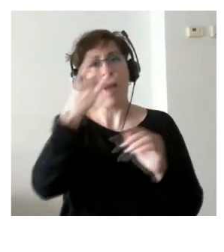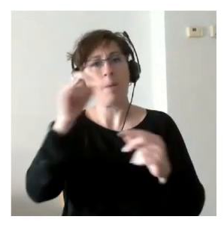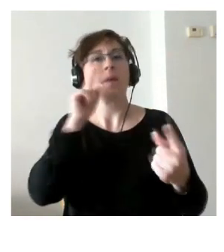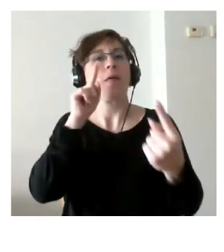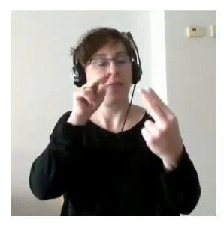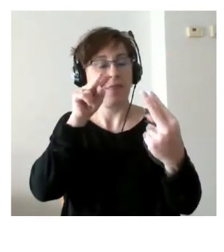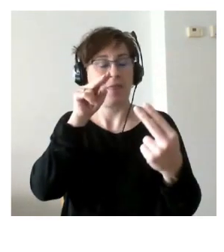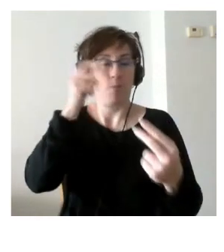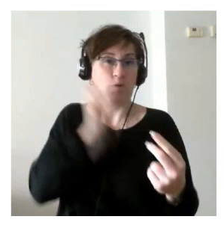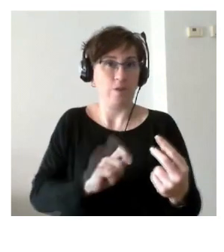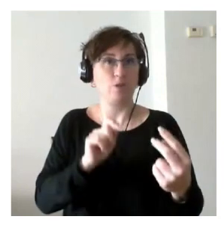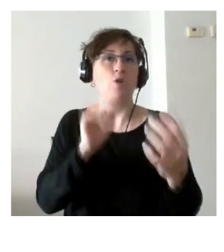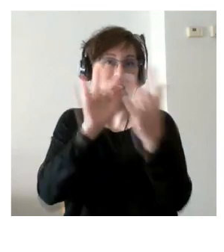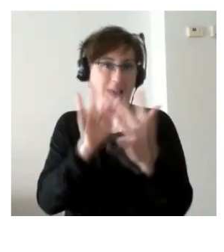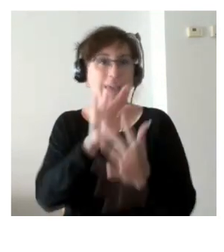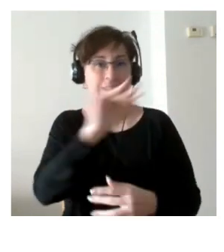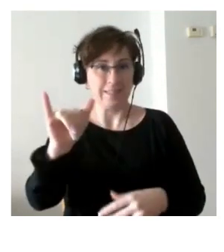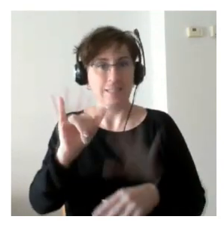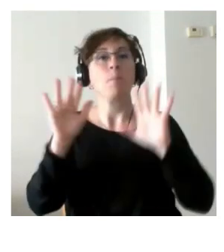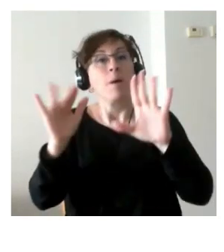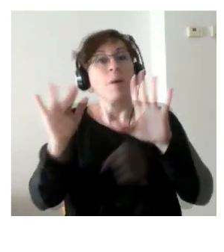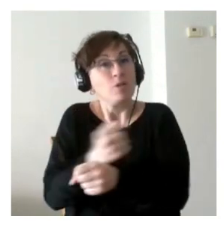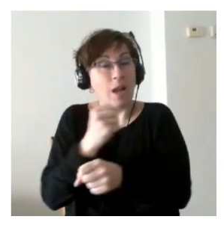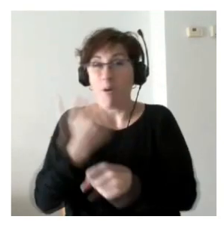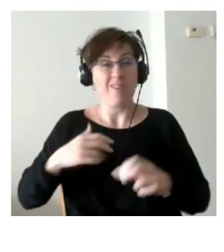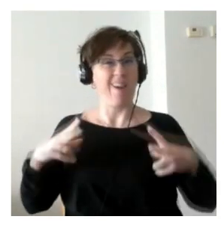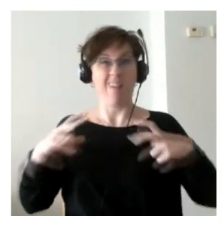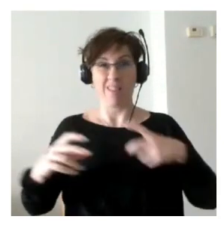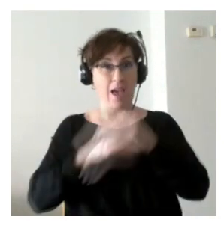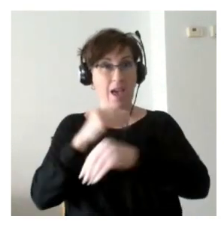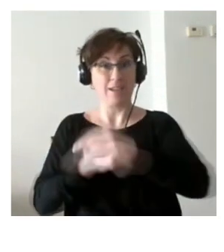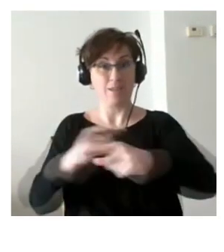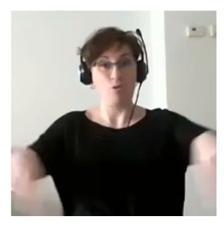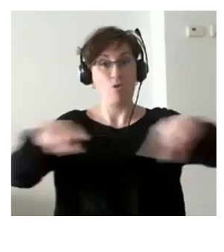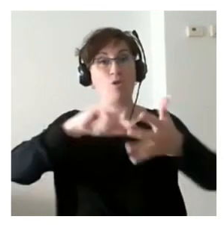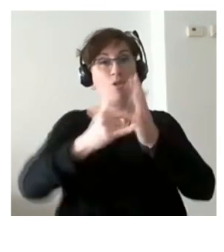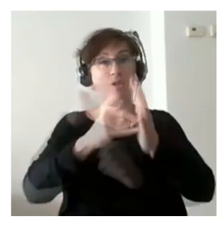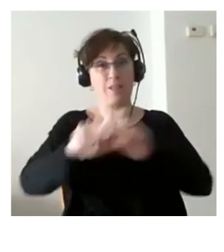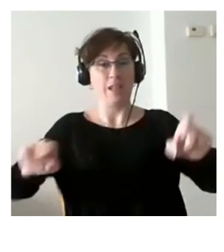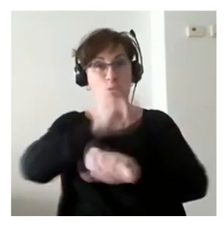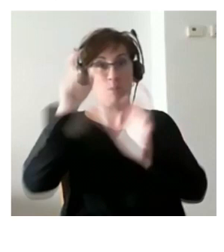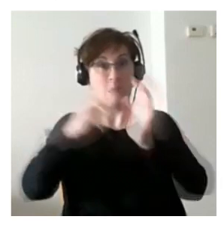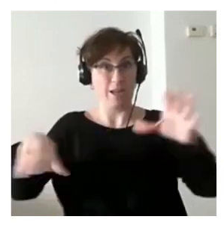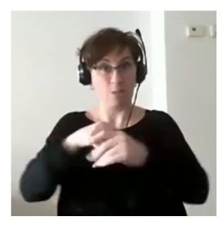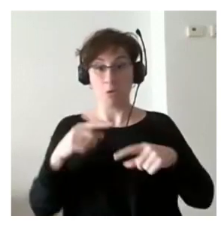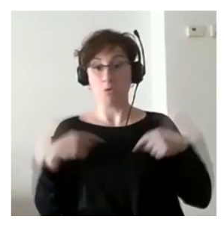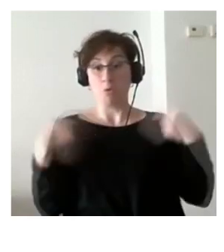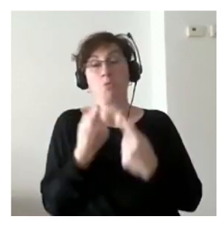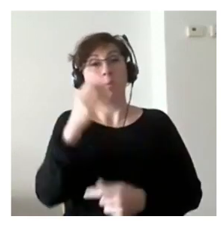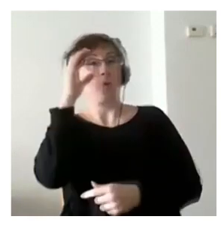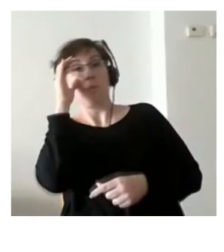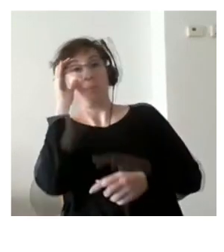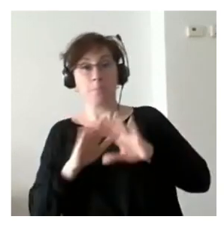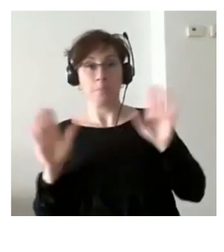en realidad el trabajo estaba más puesto en los técnicos de Plena Inclusión en este caso nosotros éramos menos espectadores yo